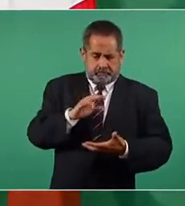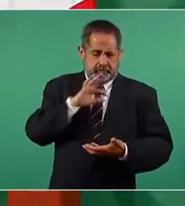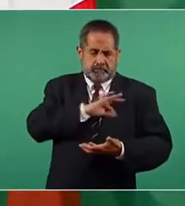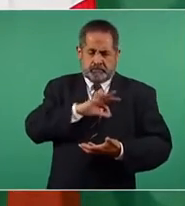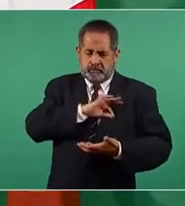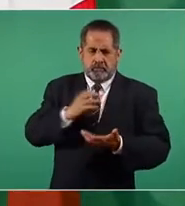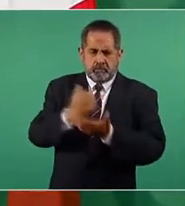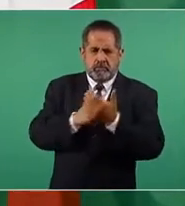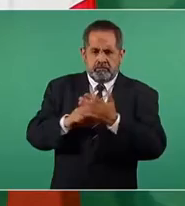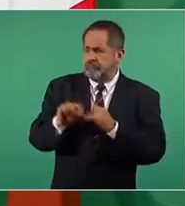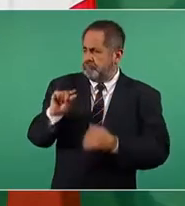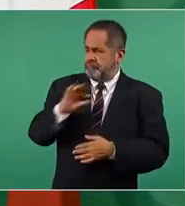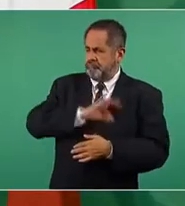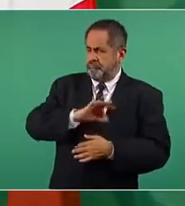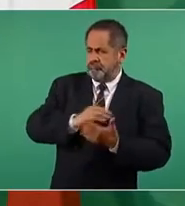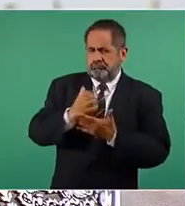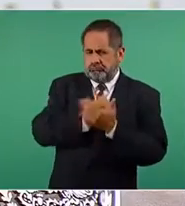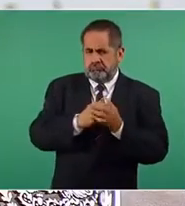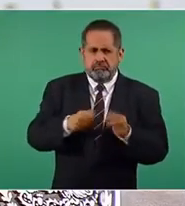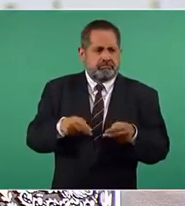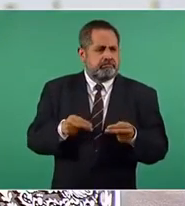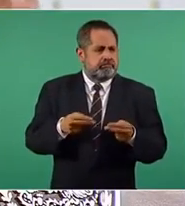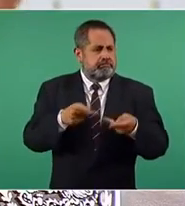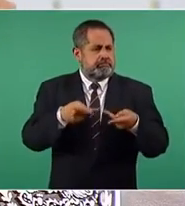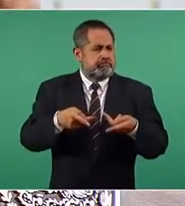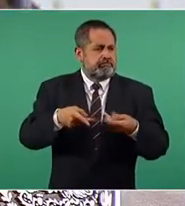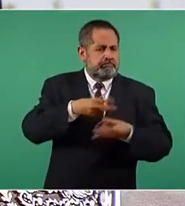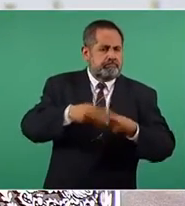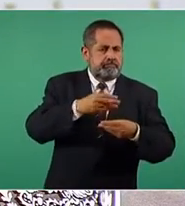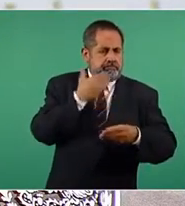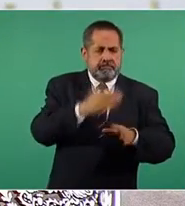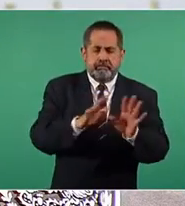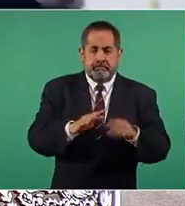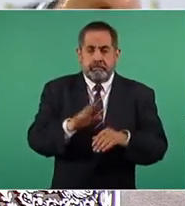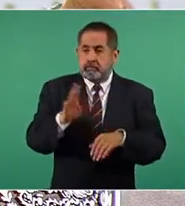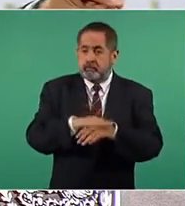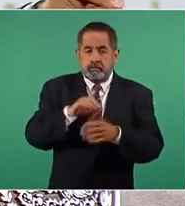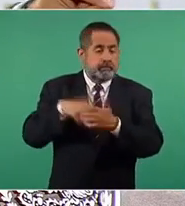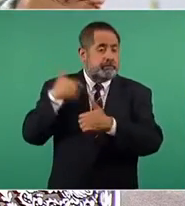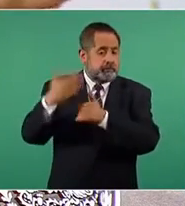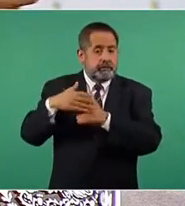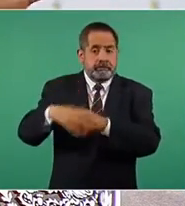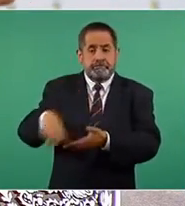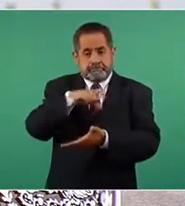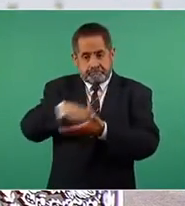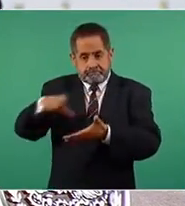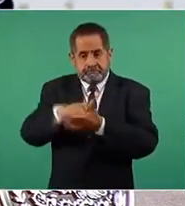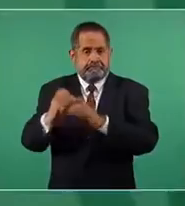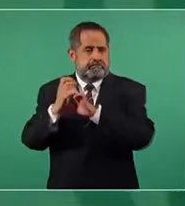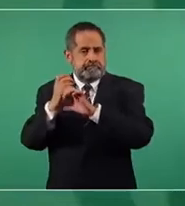pequeño para los costos de operación, porque se van a comprar vehículos,